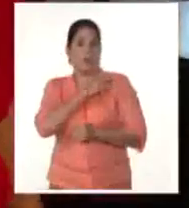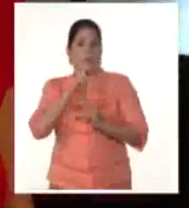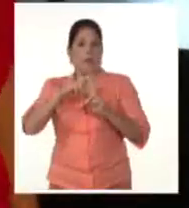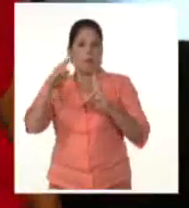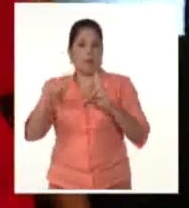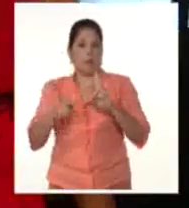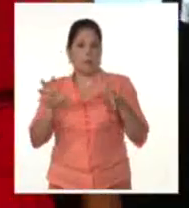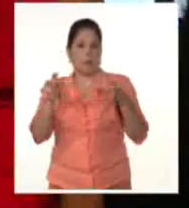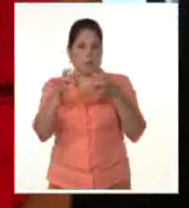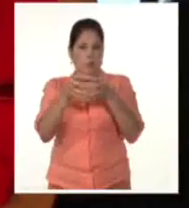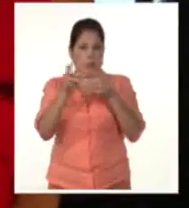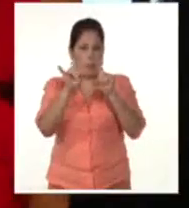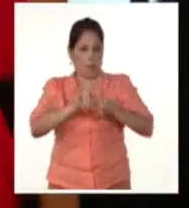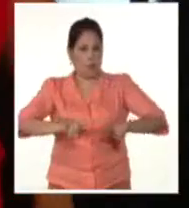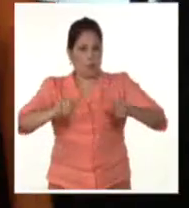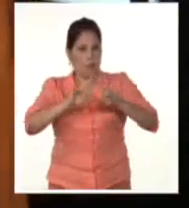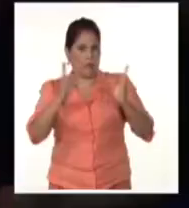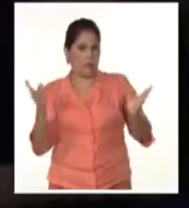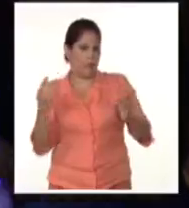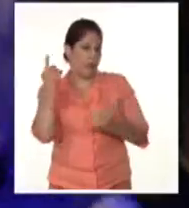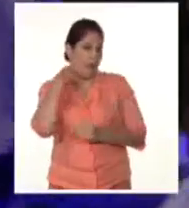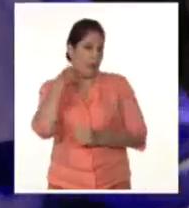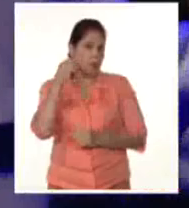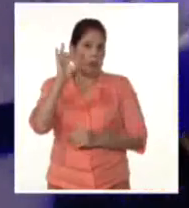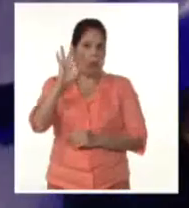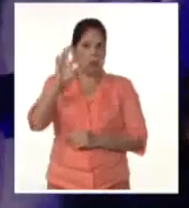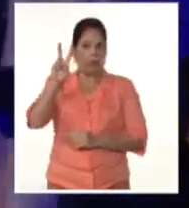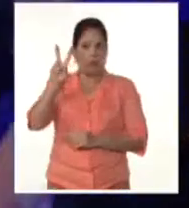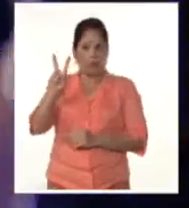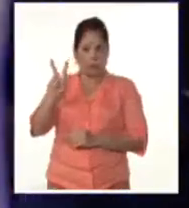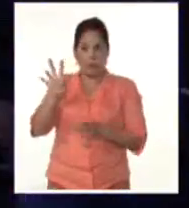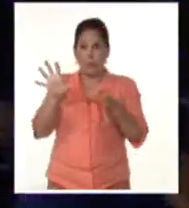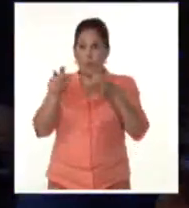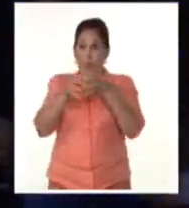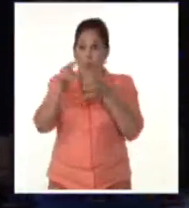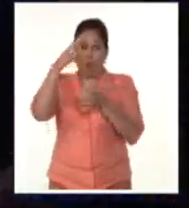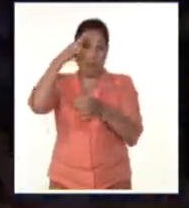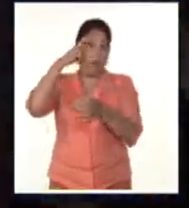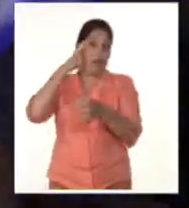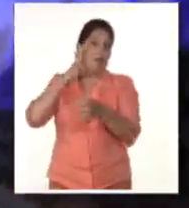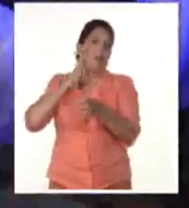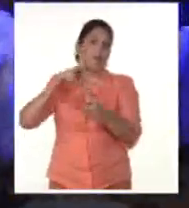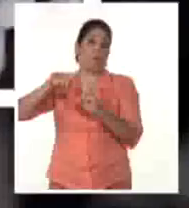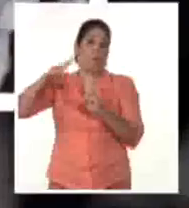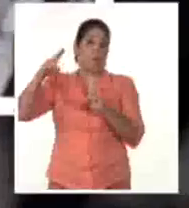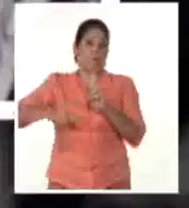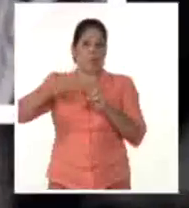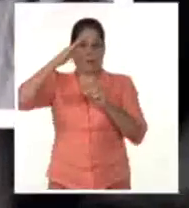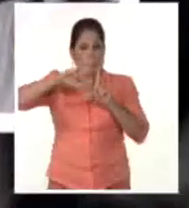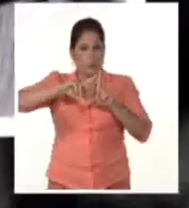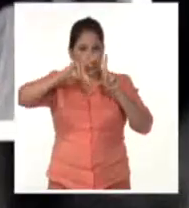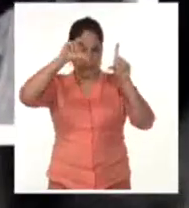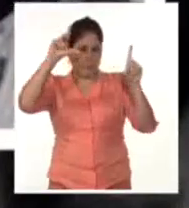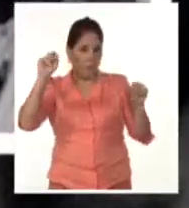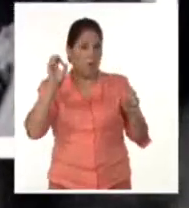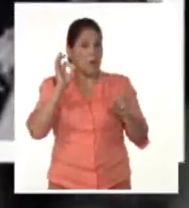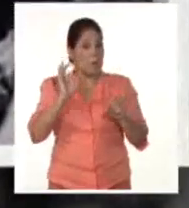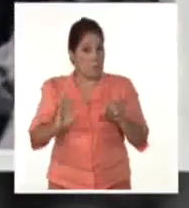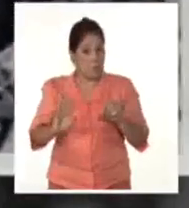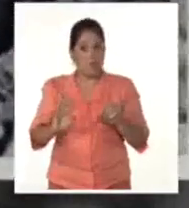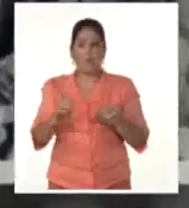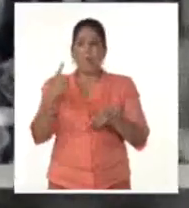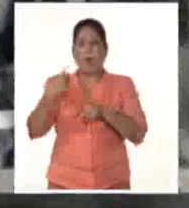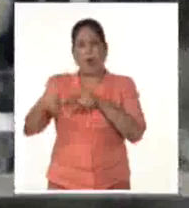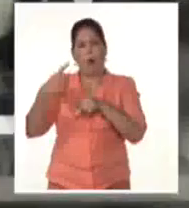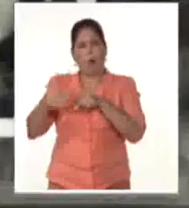Teatro Universitario tiene 82 años y es la agrupación más antigua de su tipo en el país. Por ella transitaron, entre